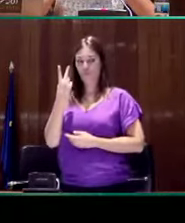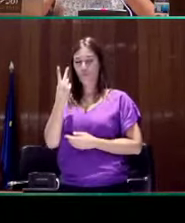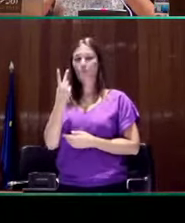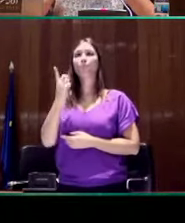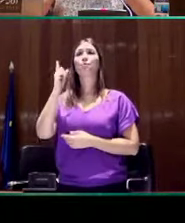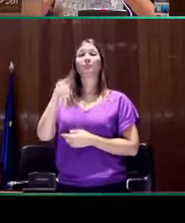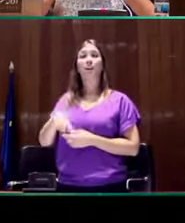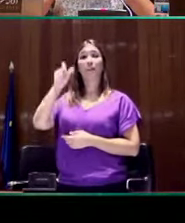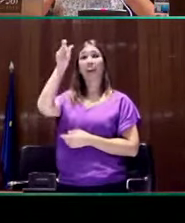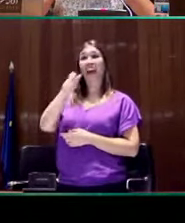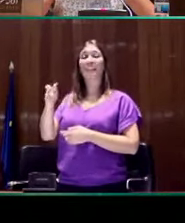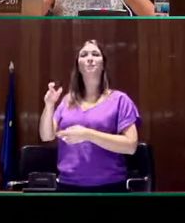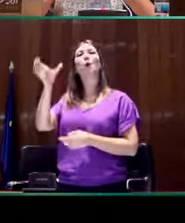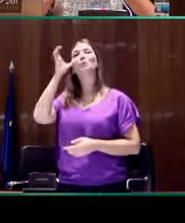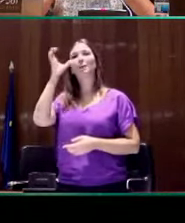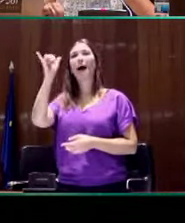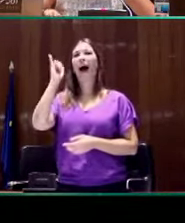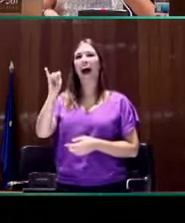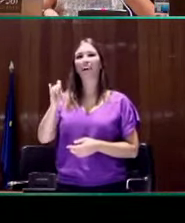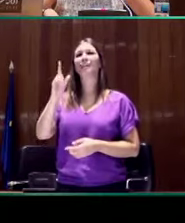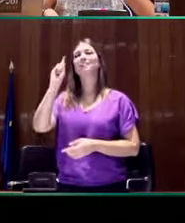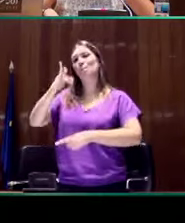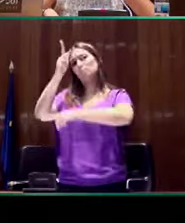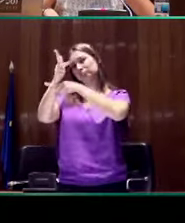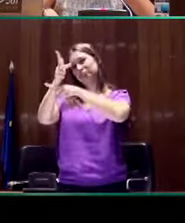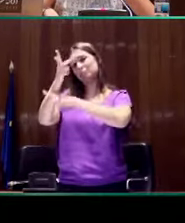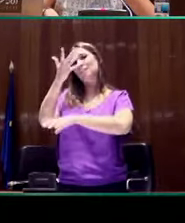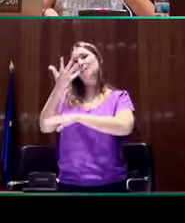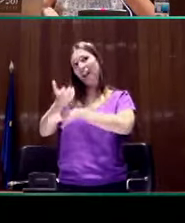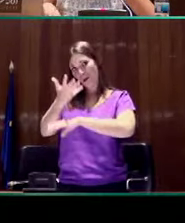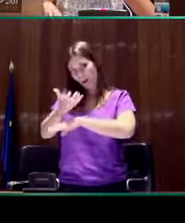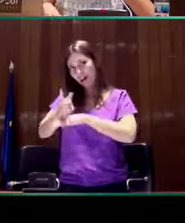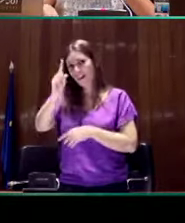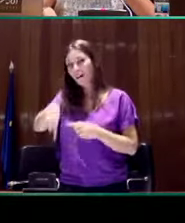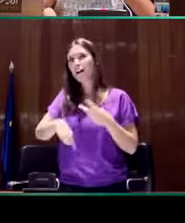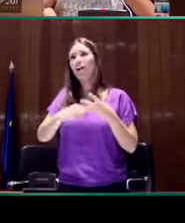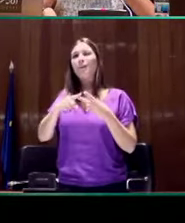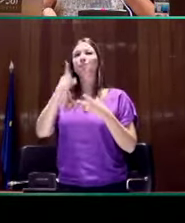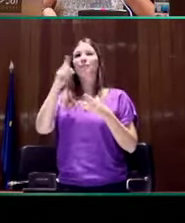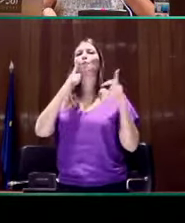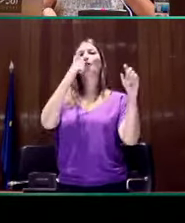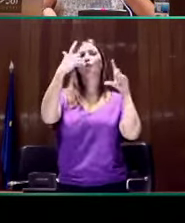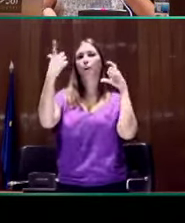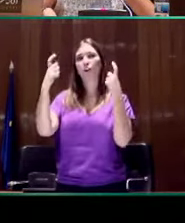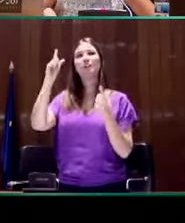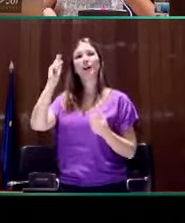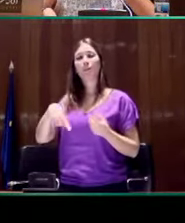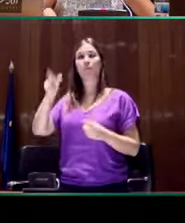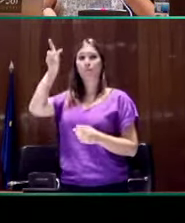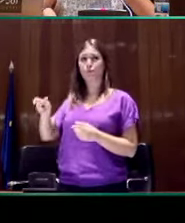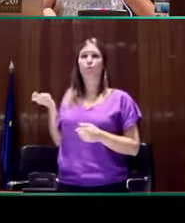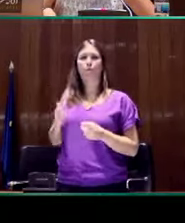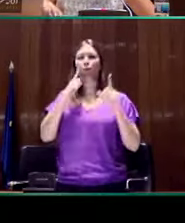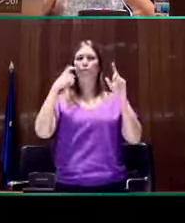contamos con observadores no participantes, con grabación videográfica, con toma fotográfica de un fotógrafo